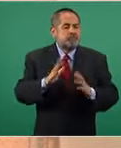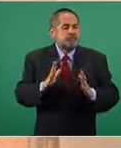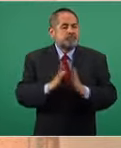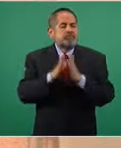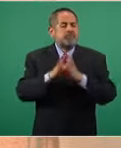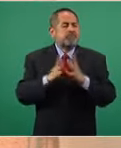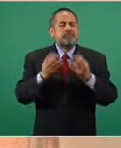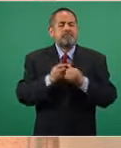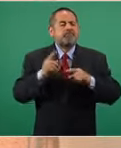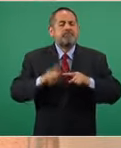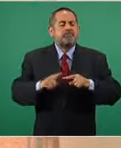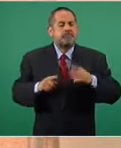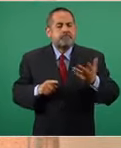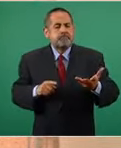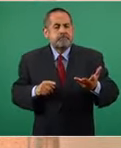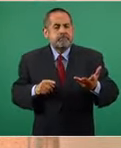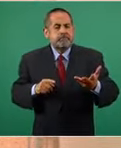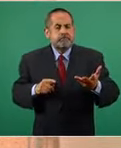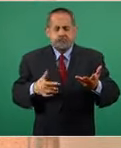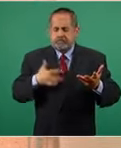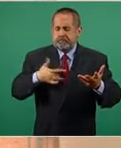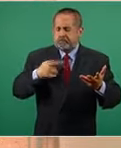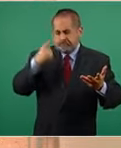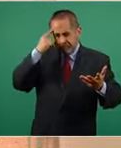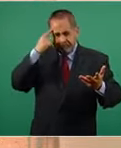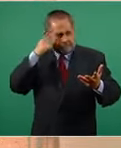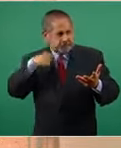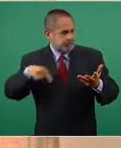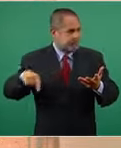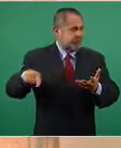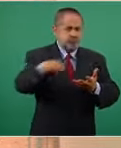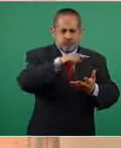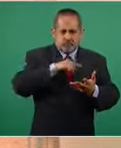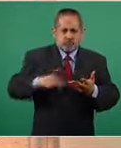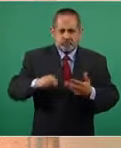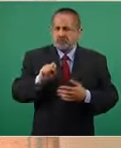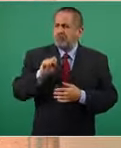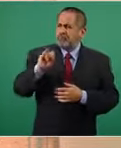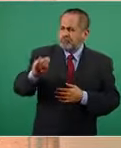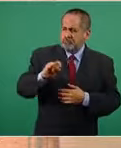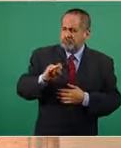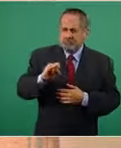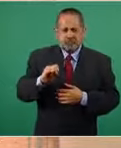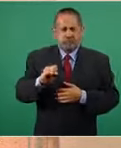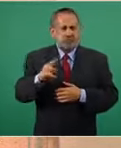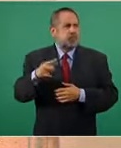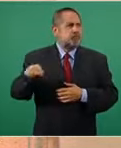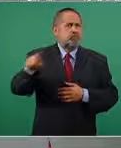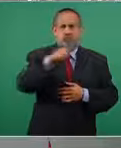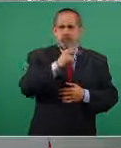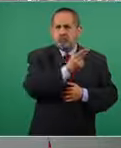y convencida colaboración de todas y todos ustedes.